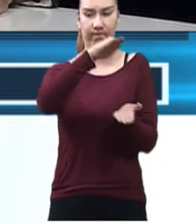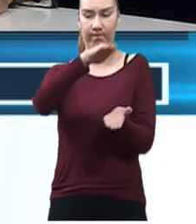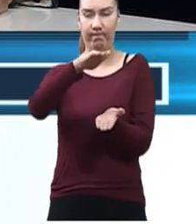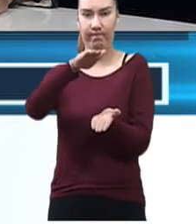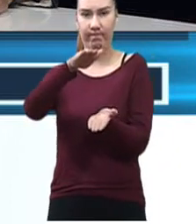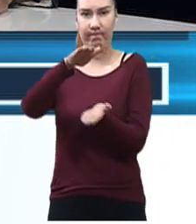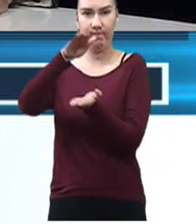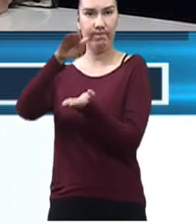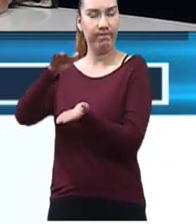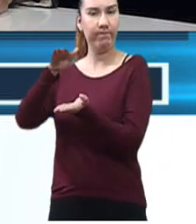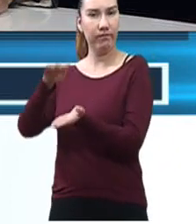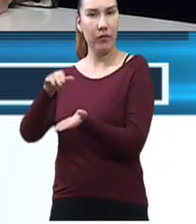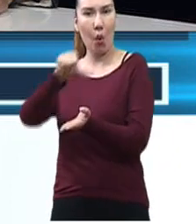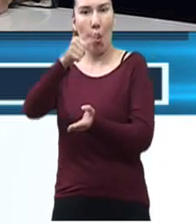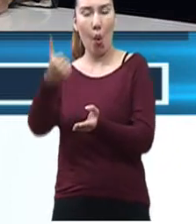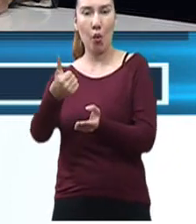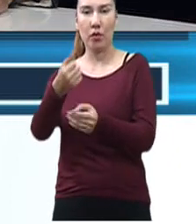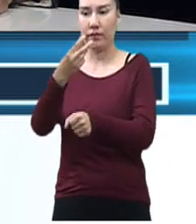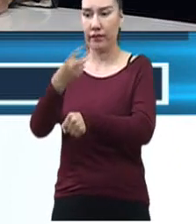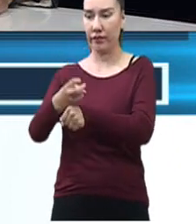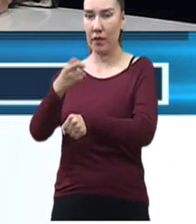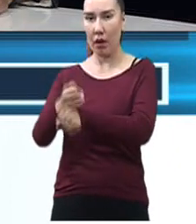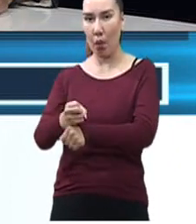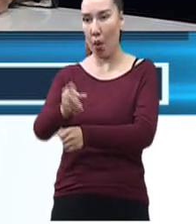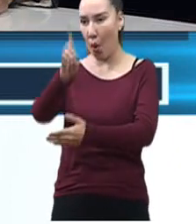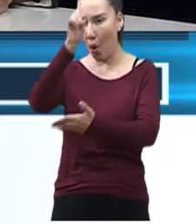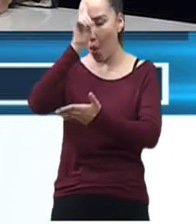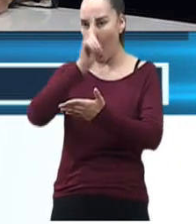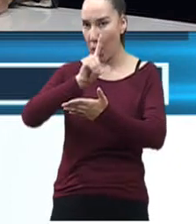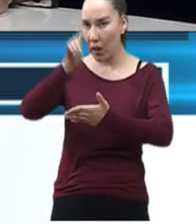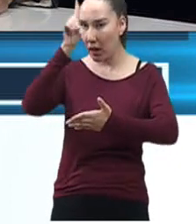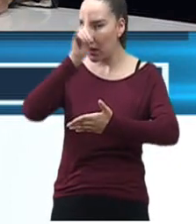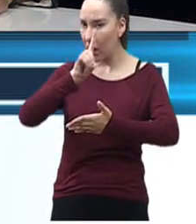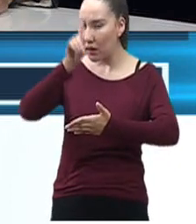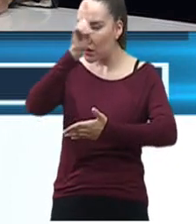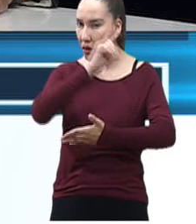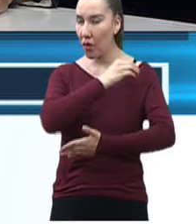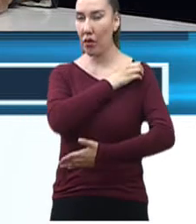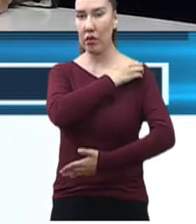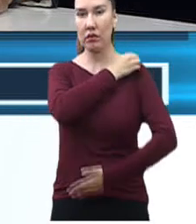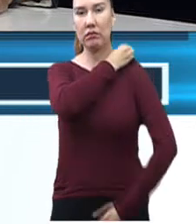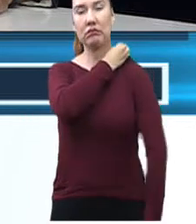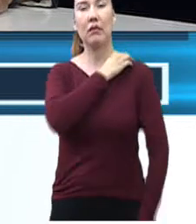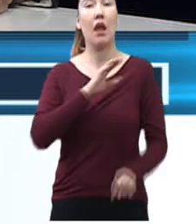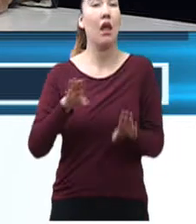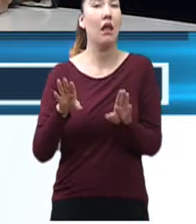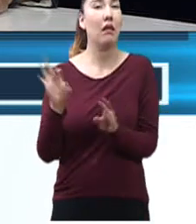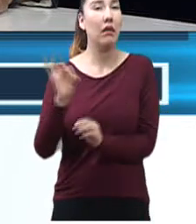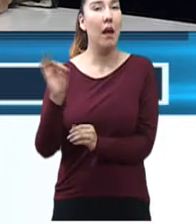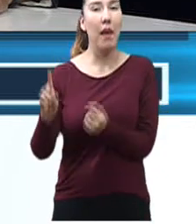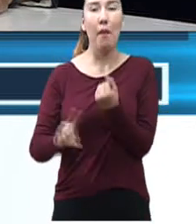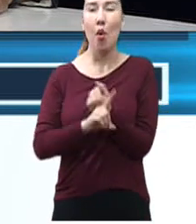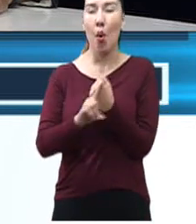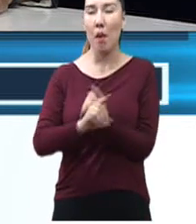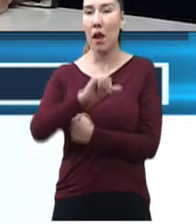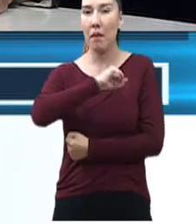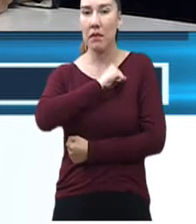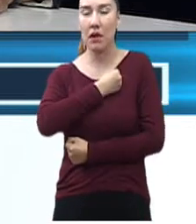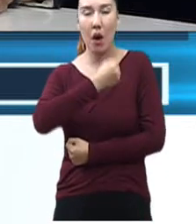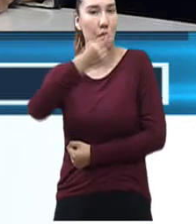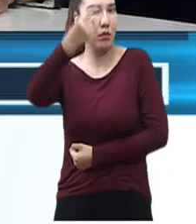tema de tener las asesorías necesarias por las depresiones que se dieron, el tema de la